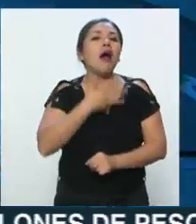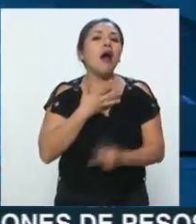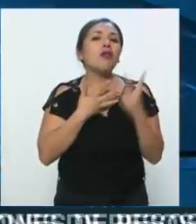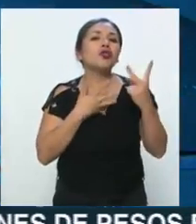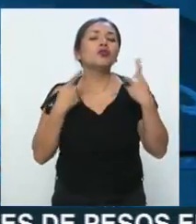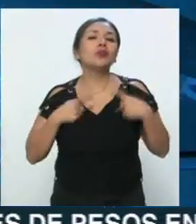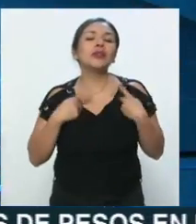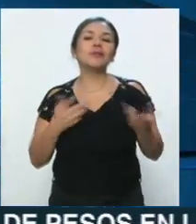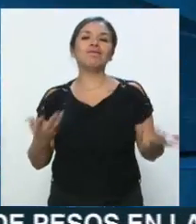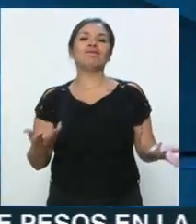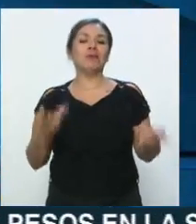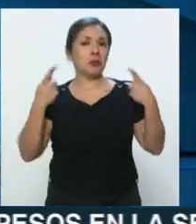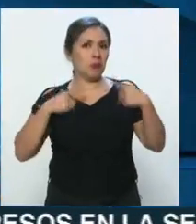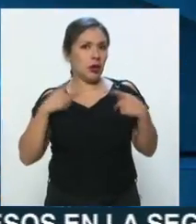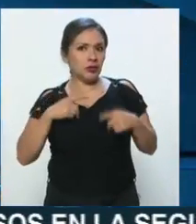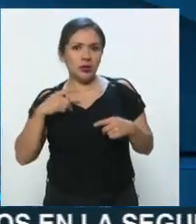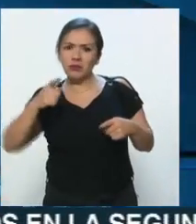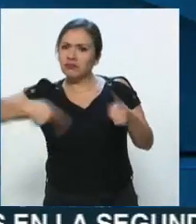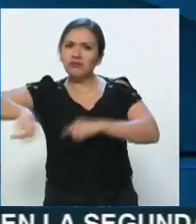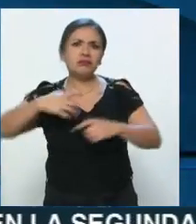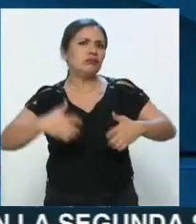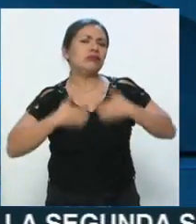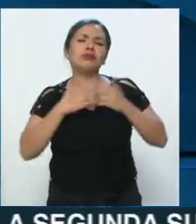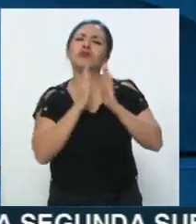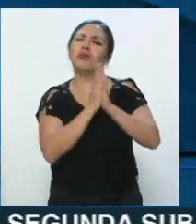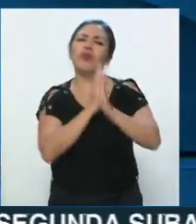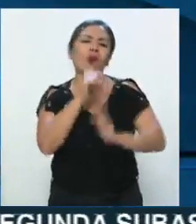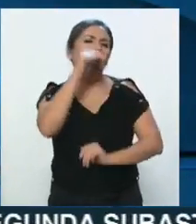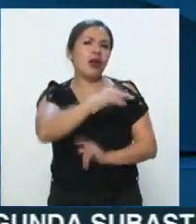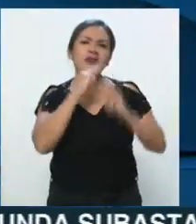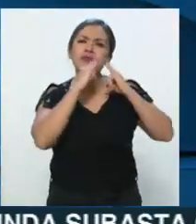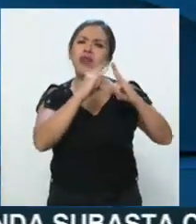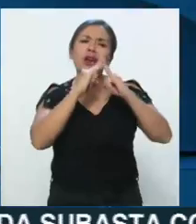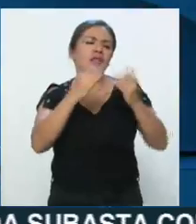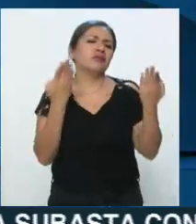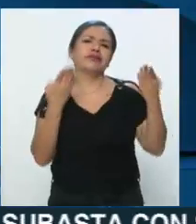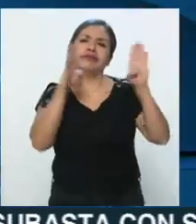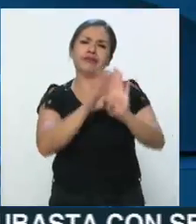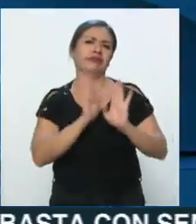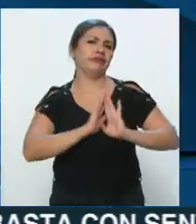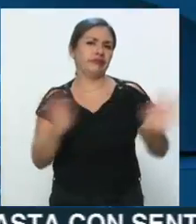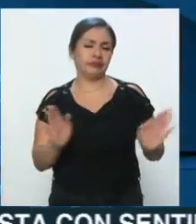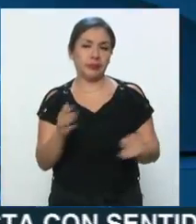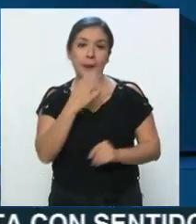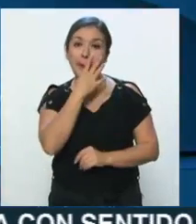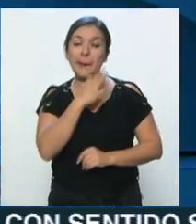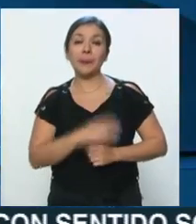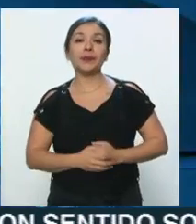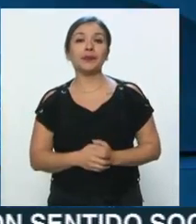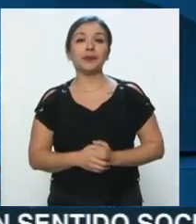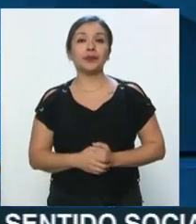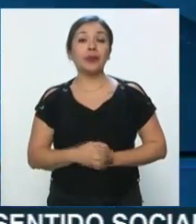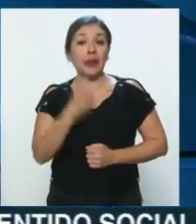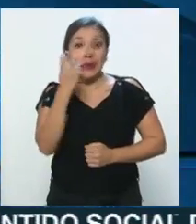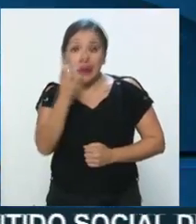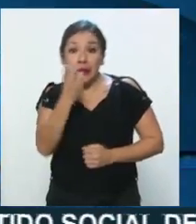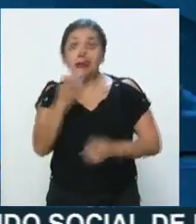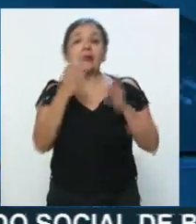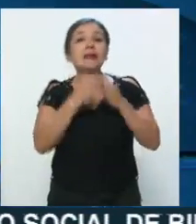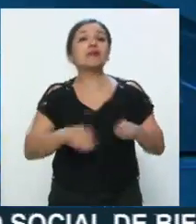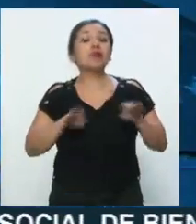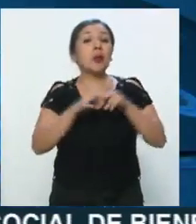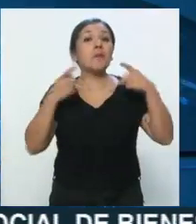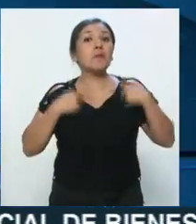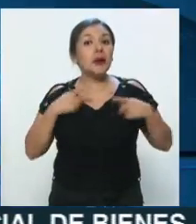y entonces pues la misma gente, pues pidió que ese tianguis ya no funcionara. Entonces estamos es lo importante, alcaldesa, que la gente